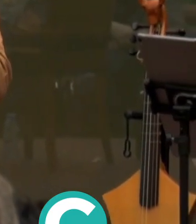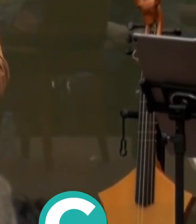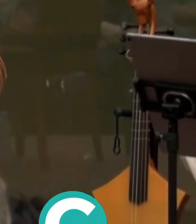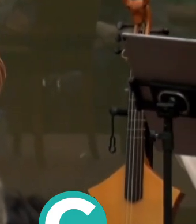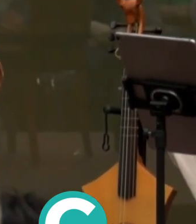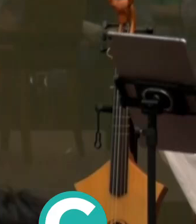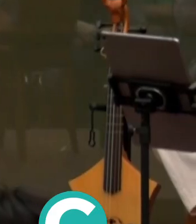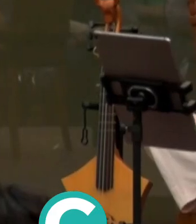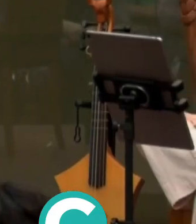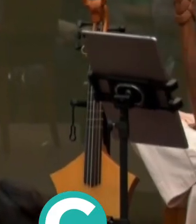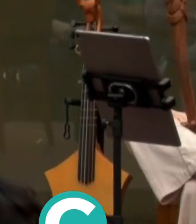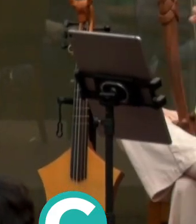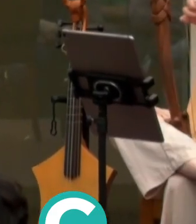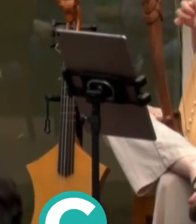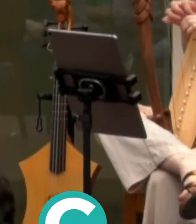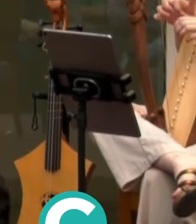Adiós.